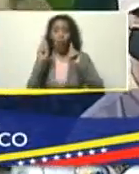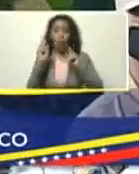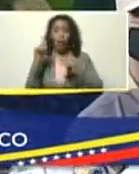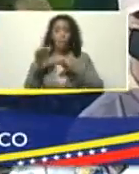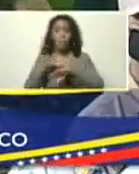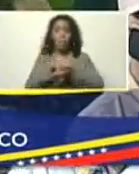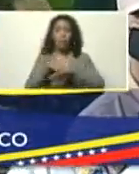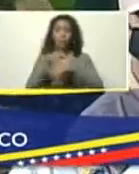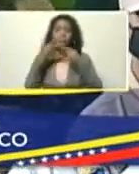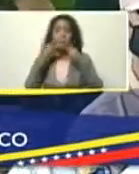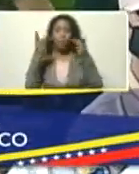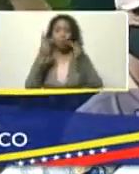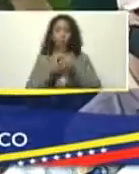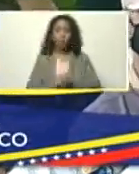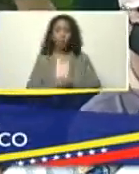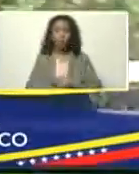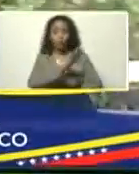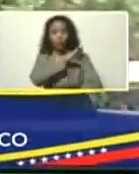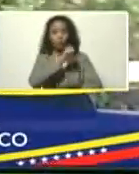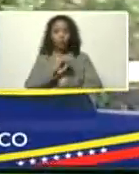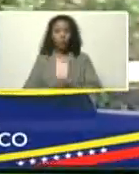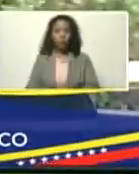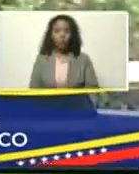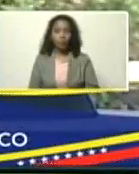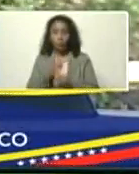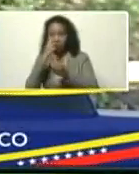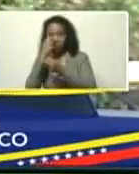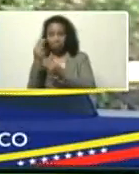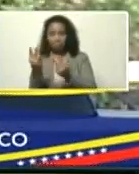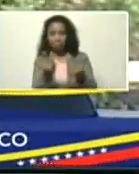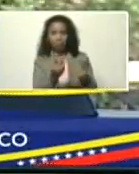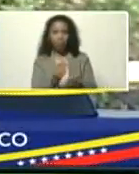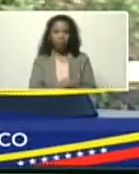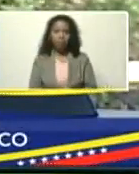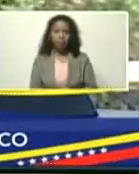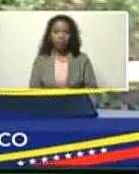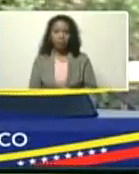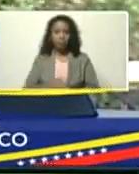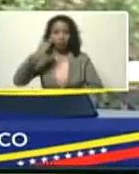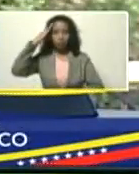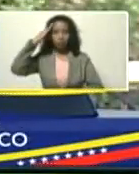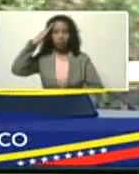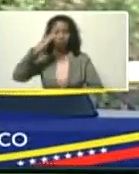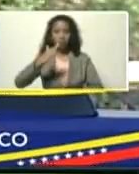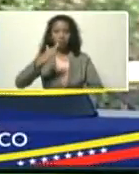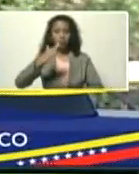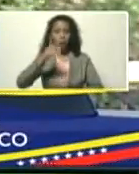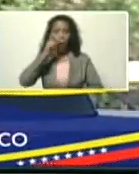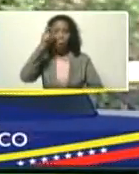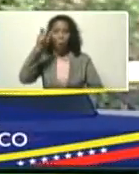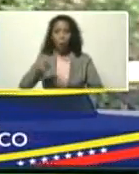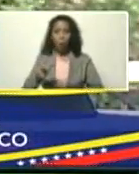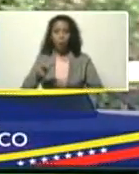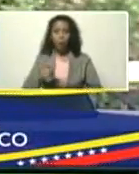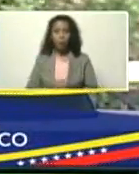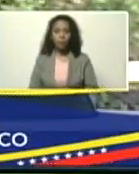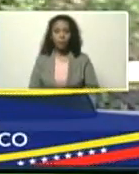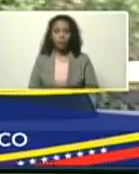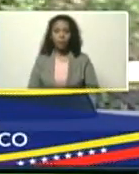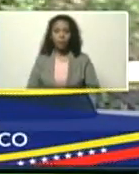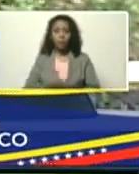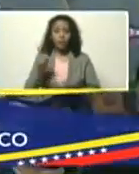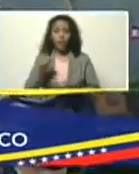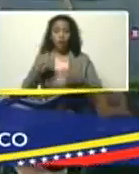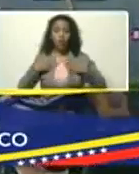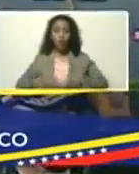Ministerio Público, Directora, bienvenida, al Coronel Germán Guillermo Gutiérrez, Comandante